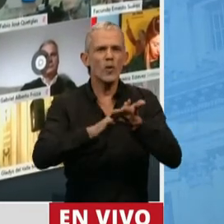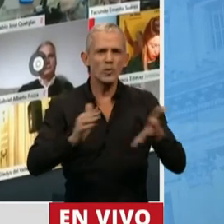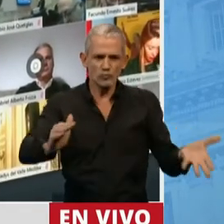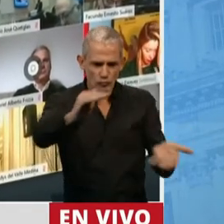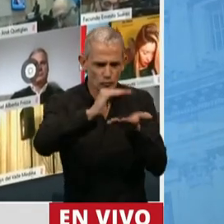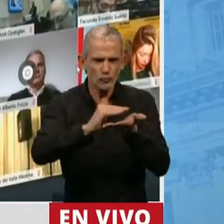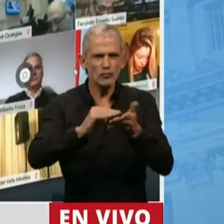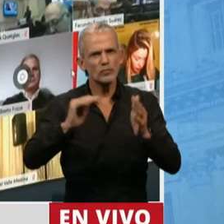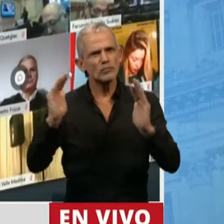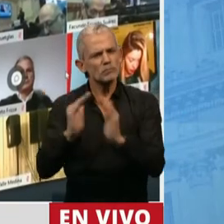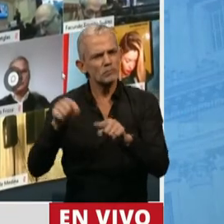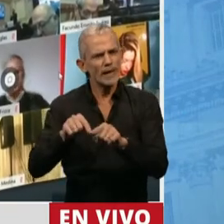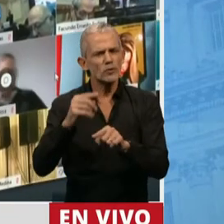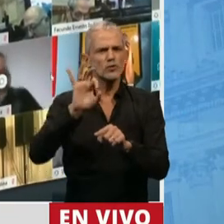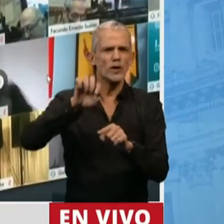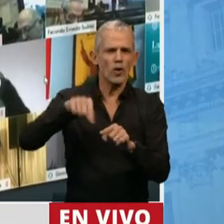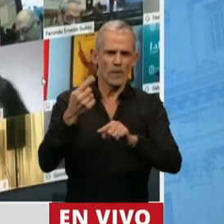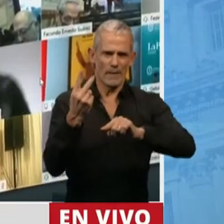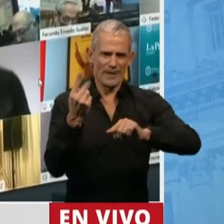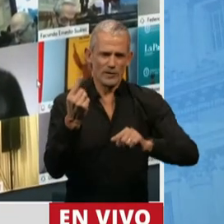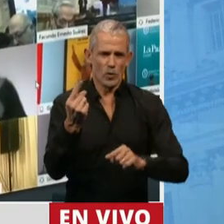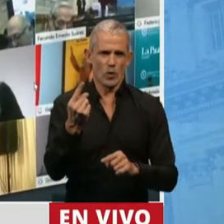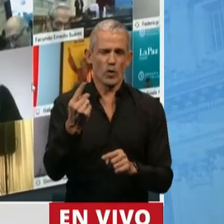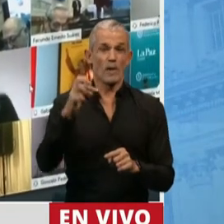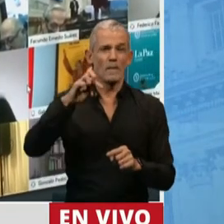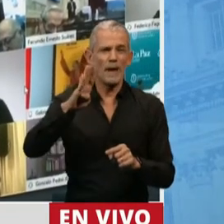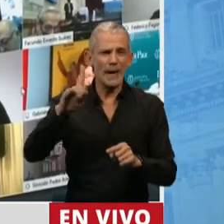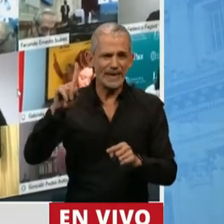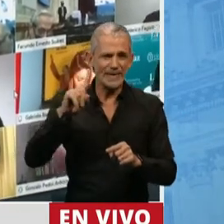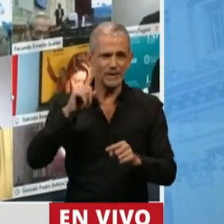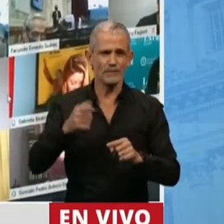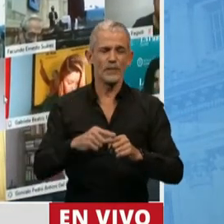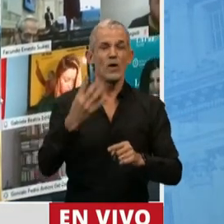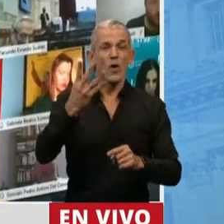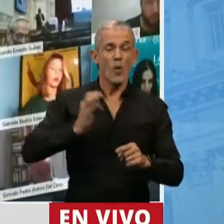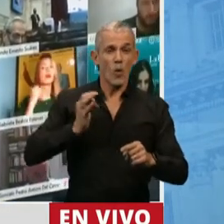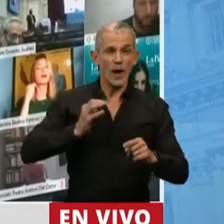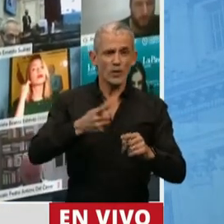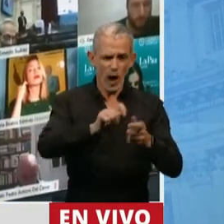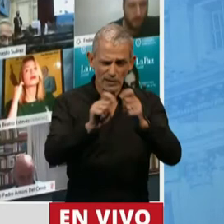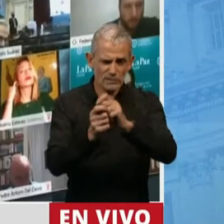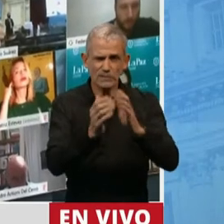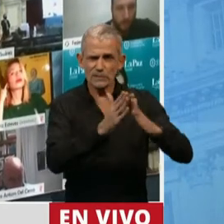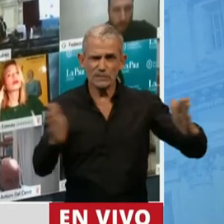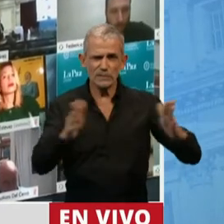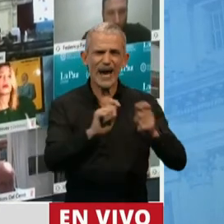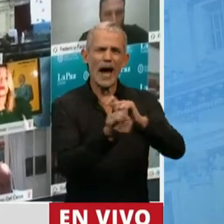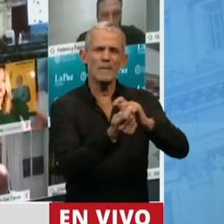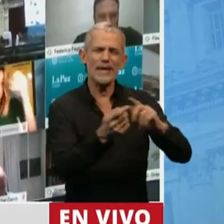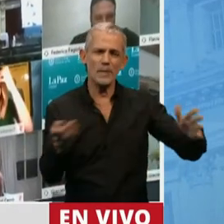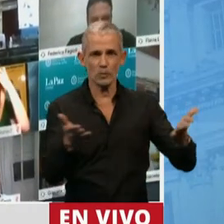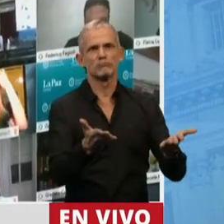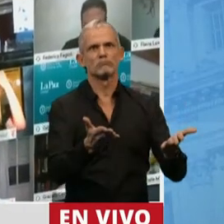al 0,21% del PBI. Lo cierto es que tras cuatro años de Cambiemos, la situación bien se